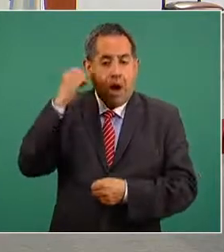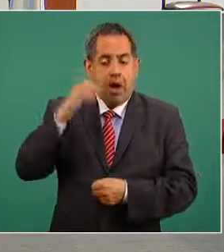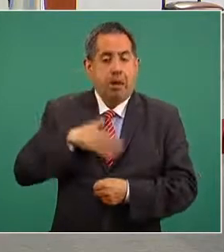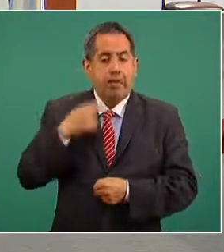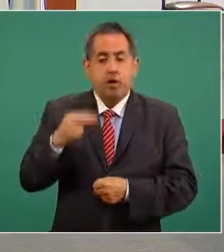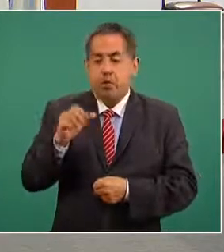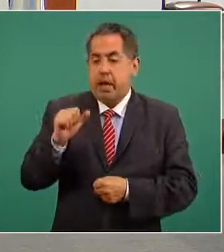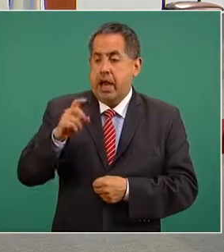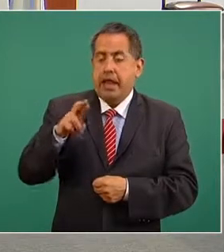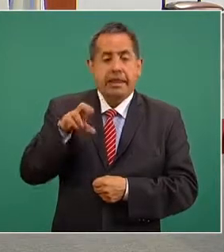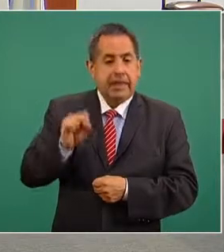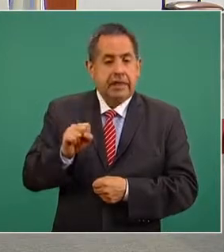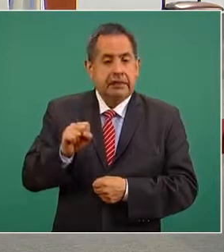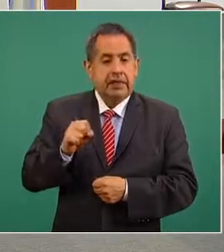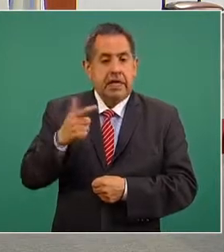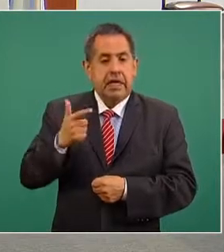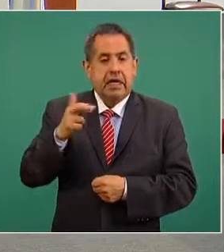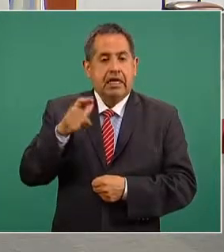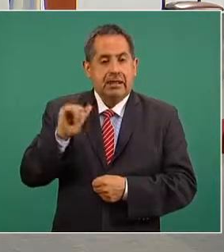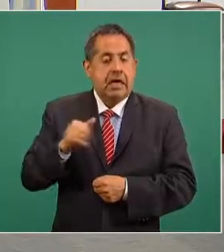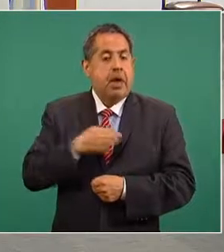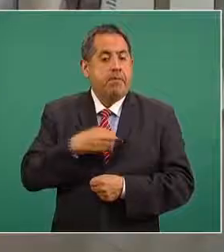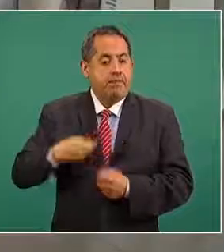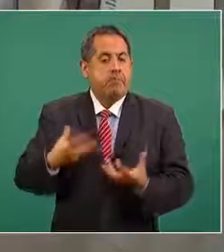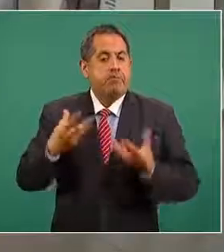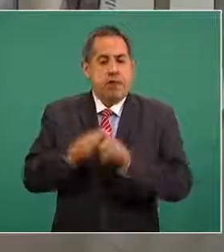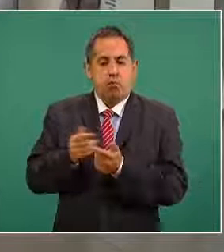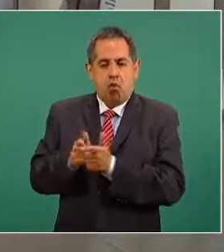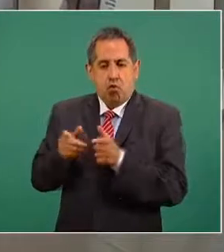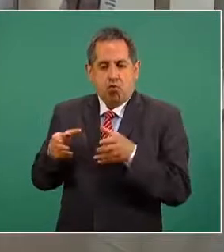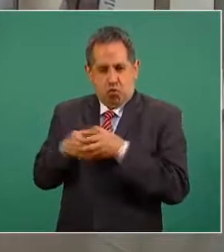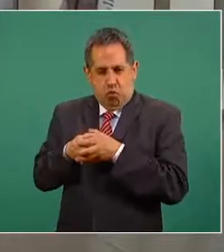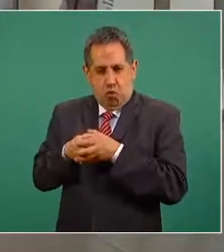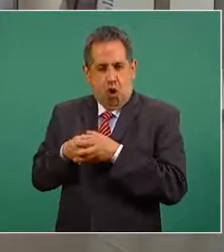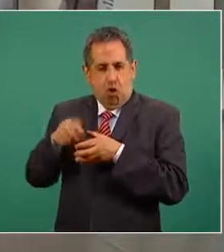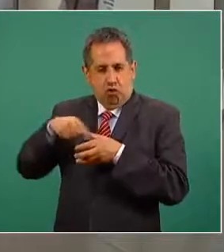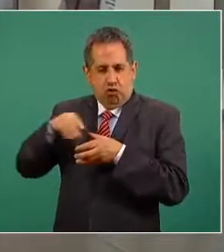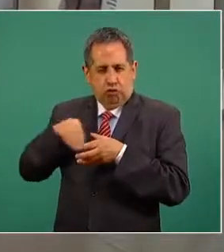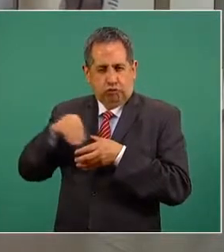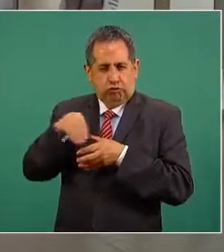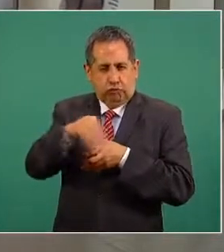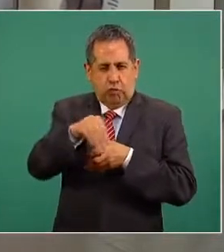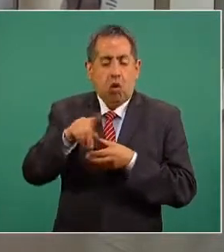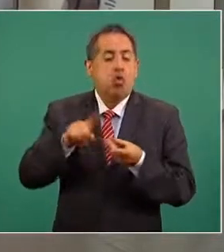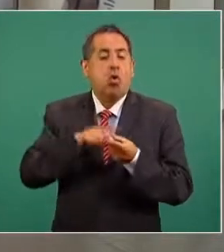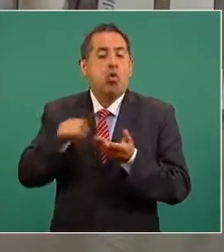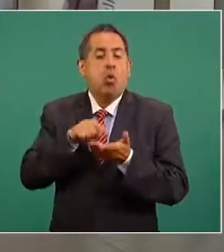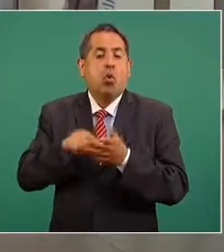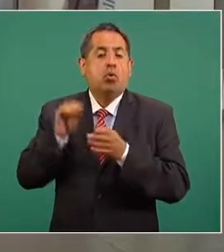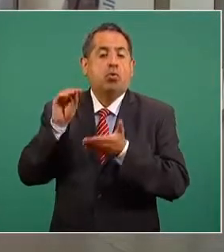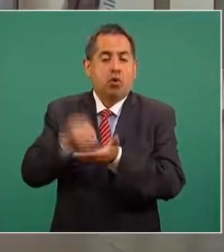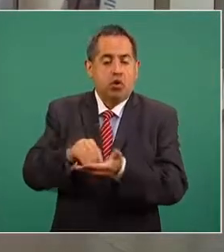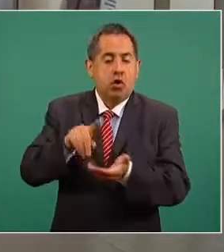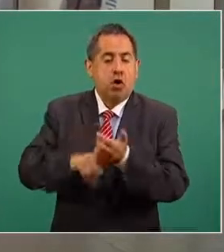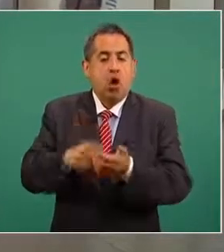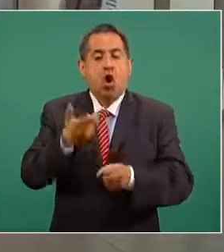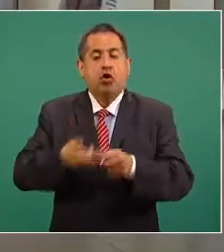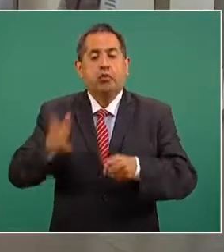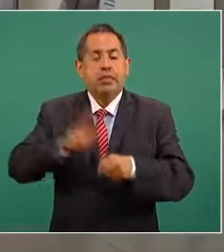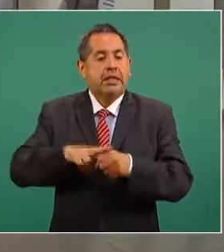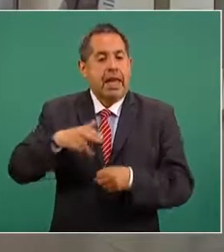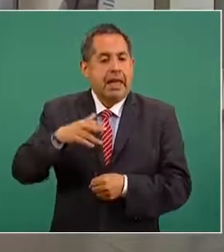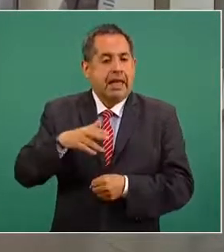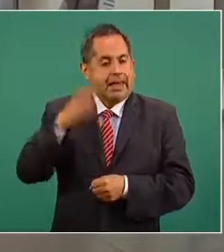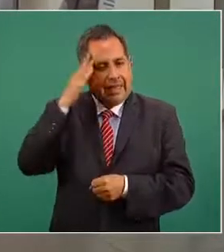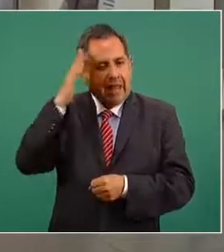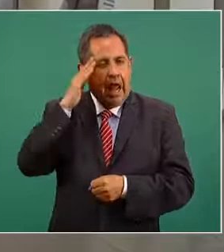Andrés Ibáñez García integrante de la brigada correcaminos está instalada en el hospital general de la mujer